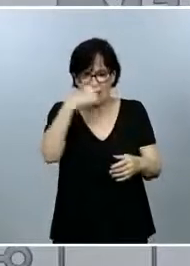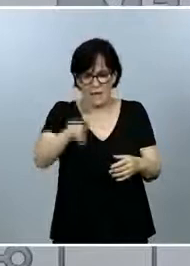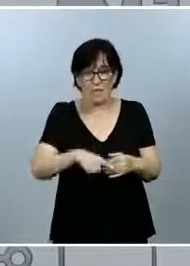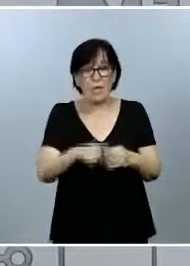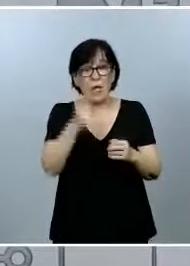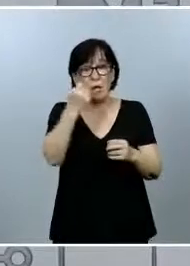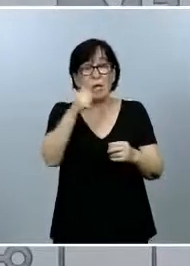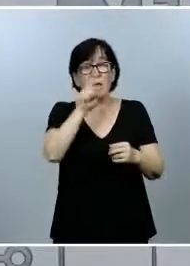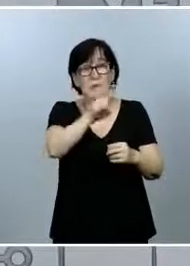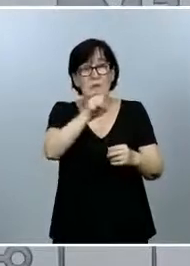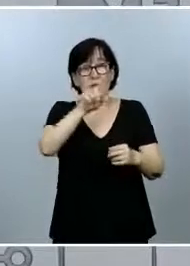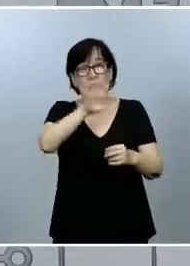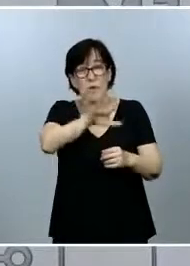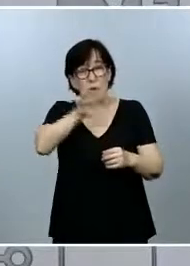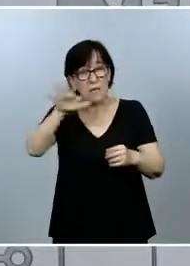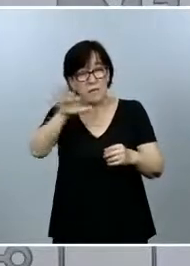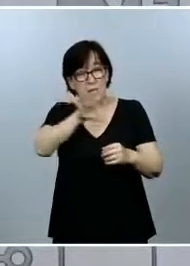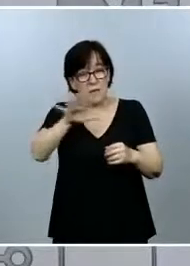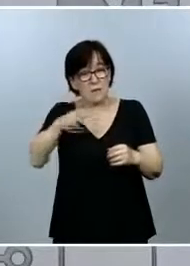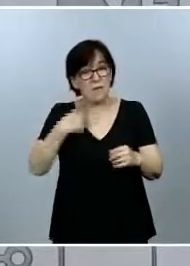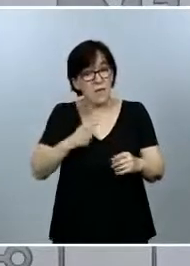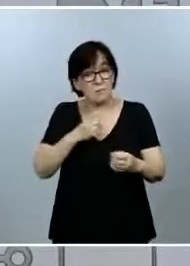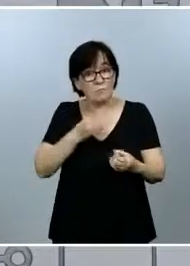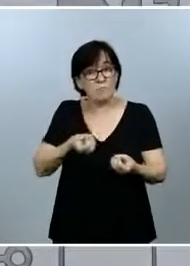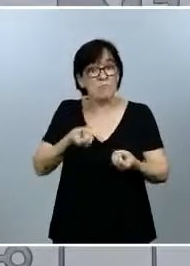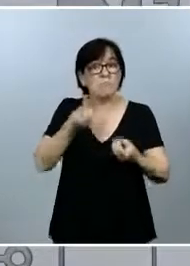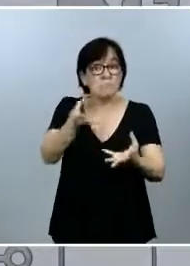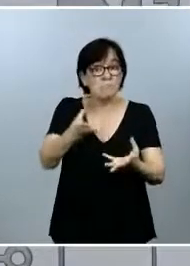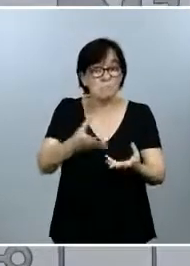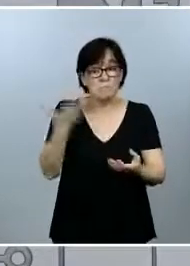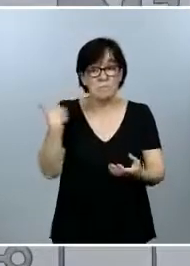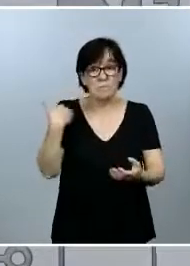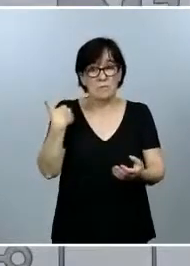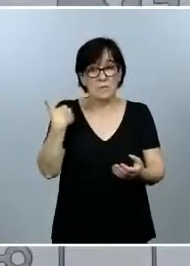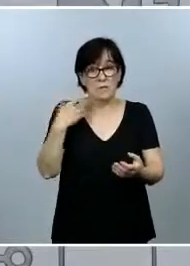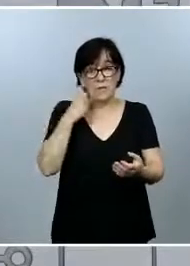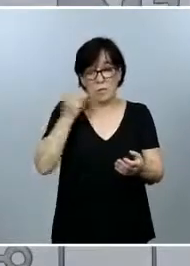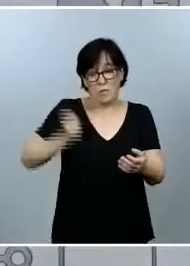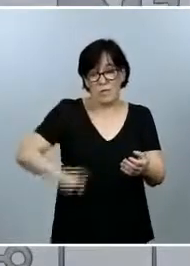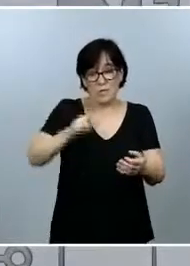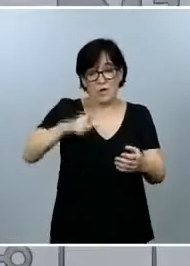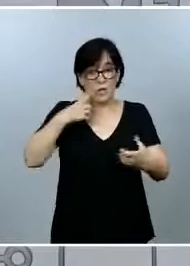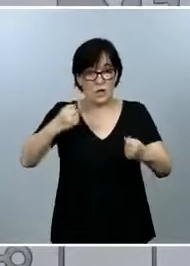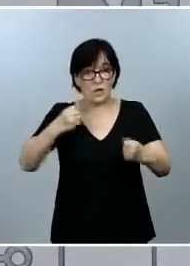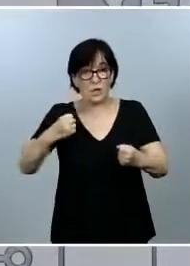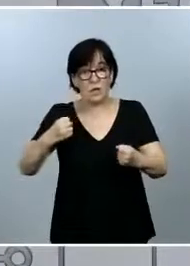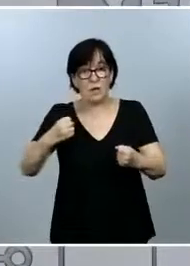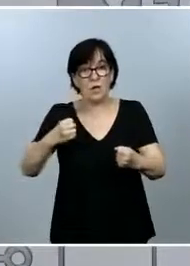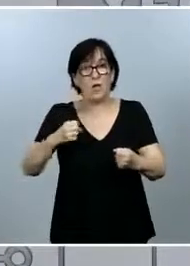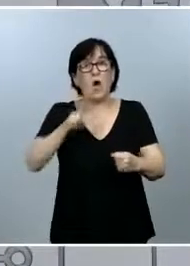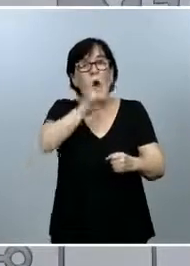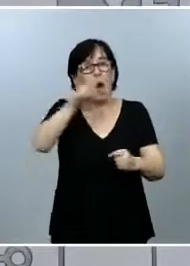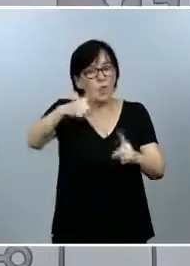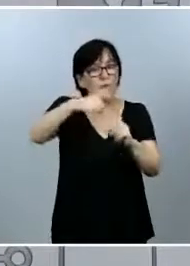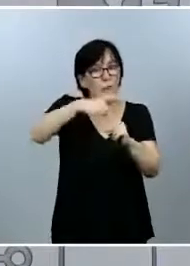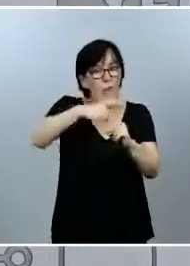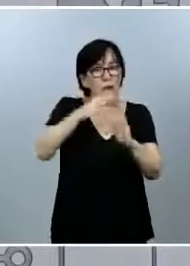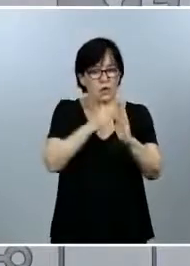1.155 que se han notificado desde el día, en profesionales sanitarios que se han notificado desde el día 11 de mayo,